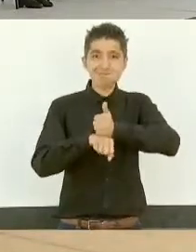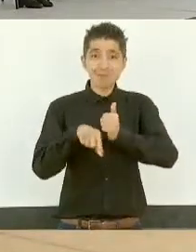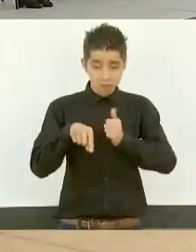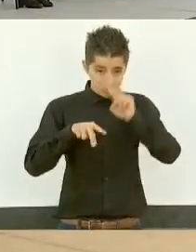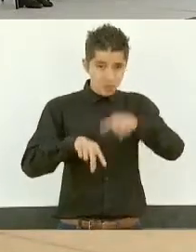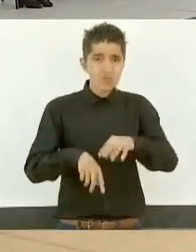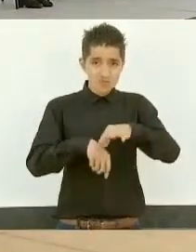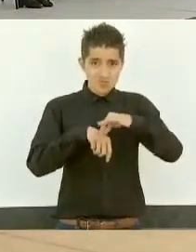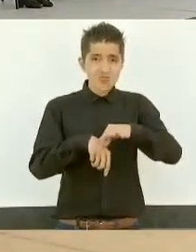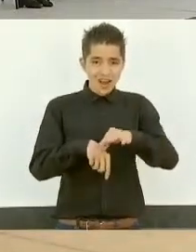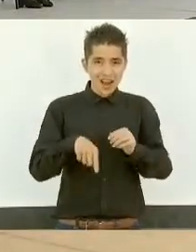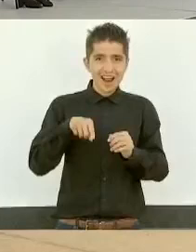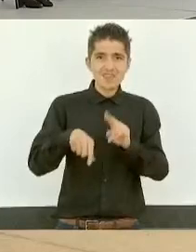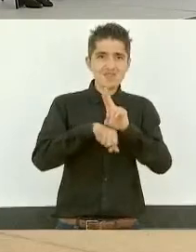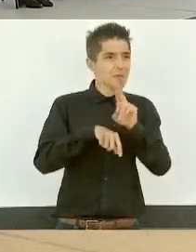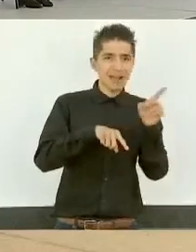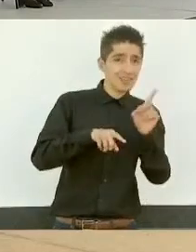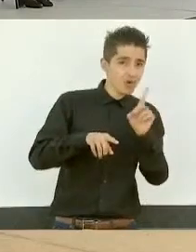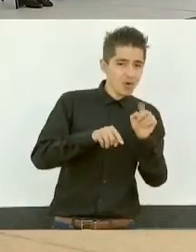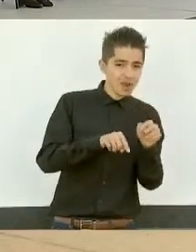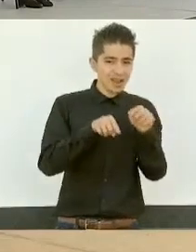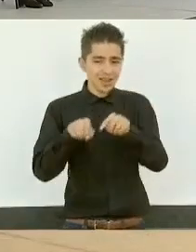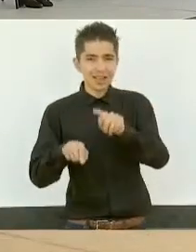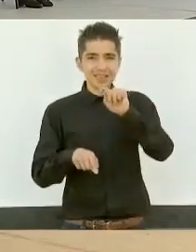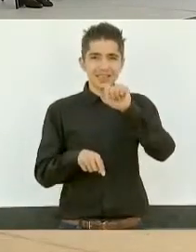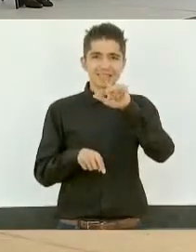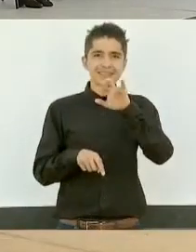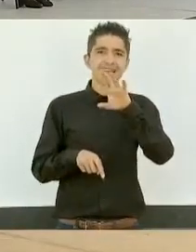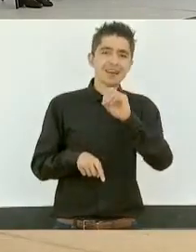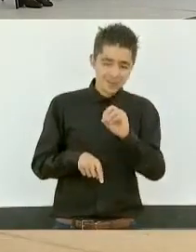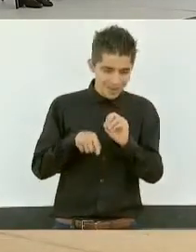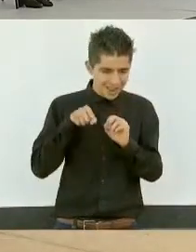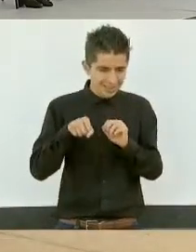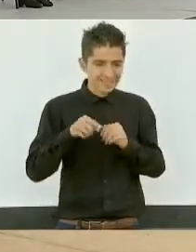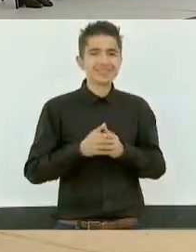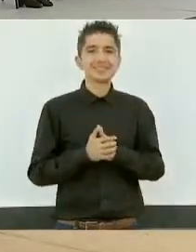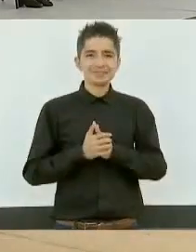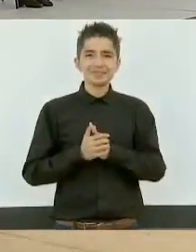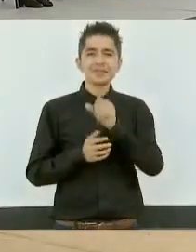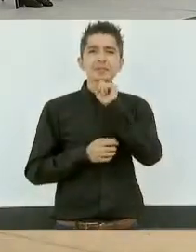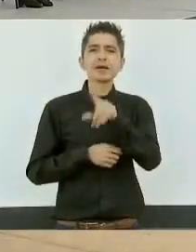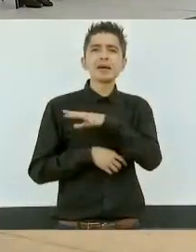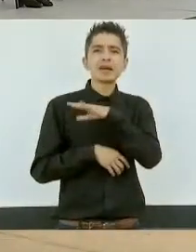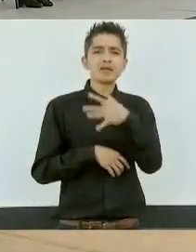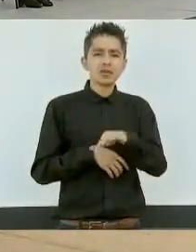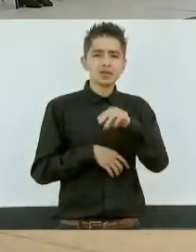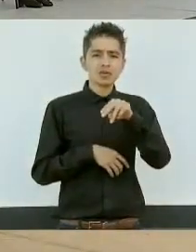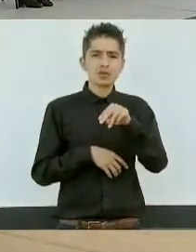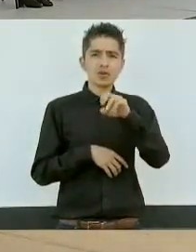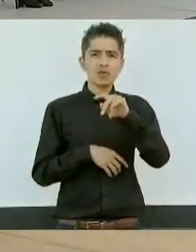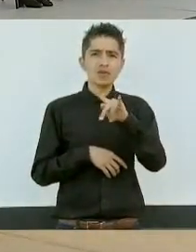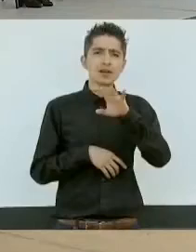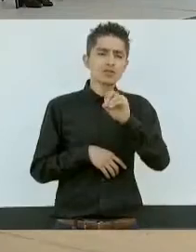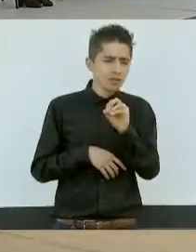Uruapan, es Tancítaro. Al General Norberto